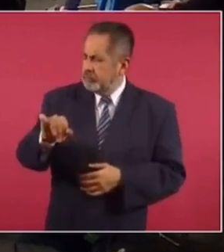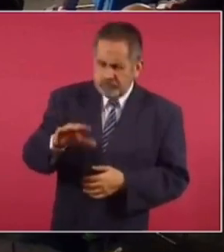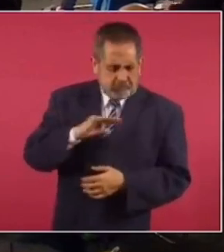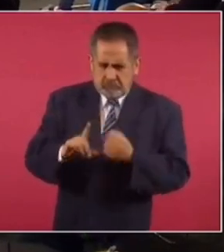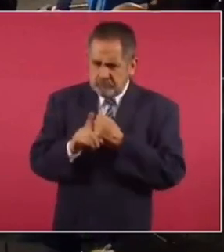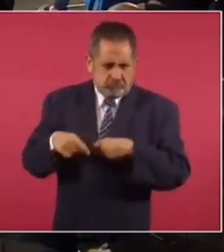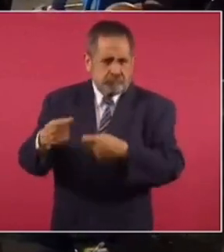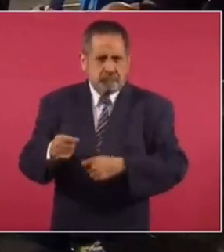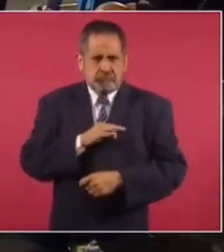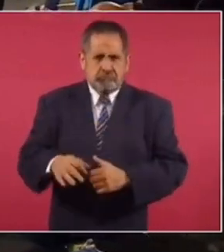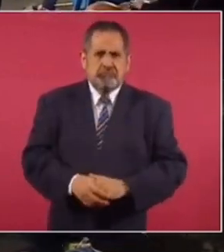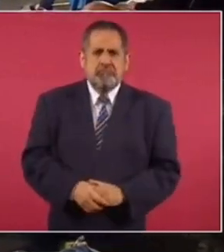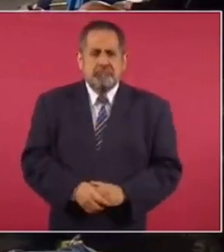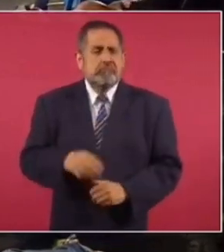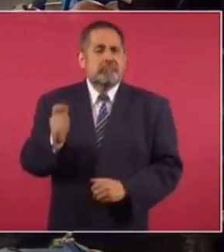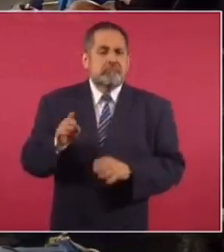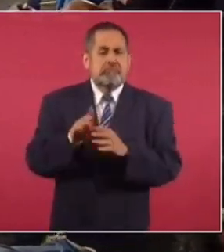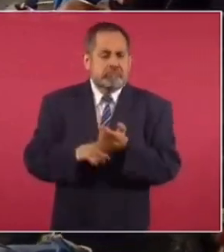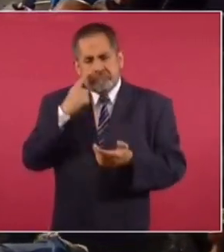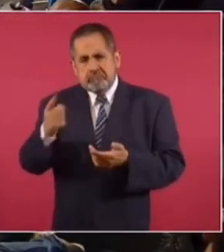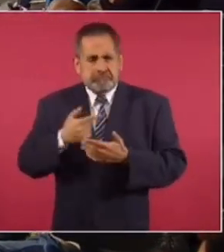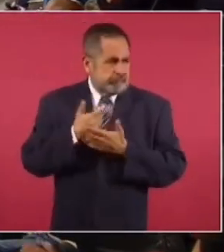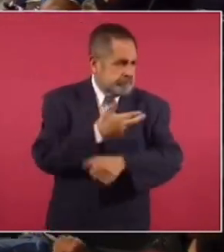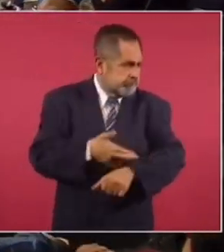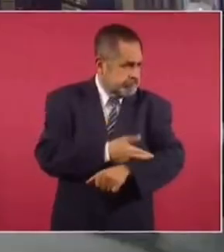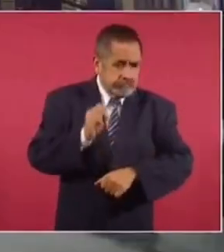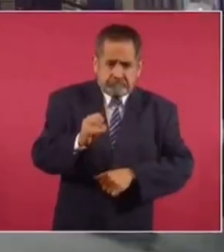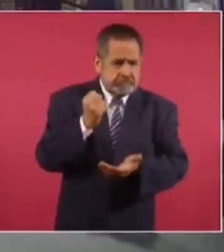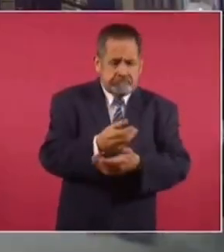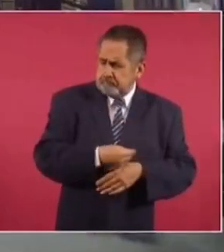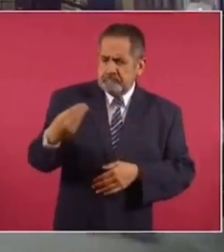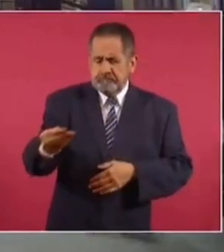ningún problema. Muchas gracias. Es cosa nada más que se haga el trámite,